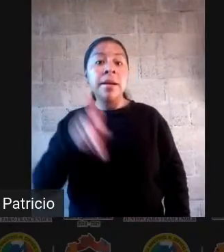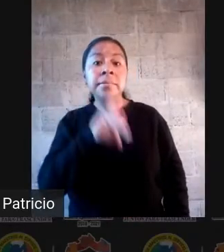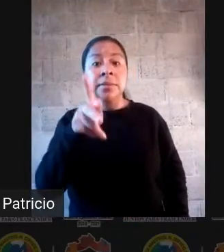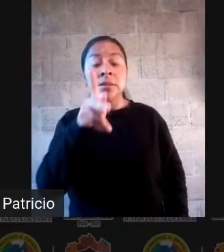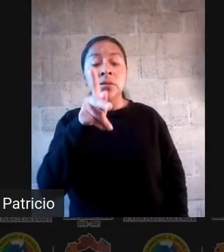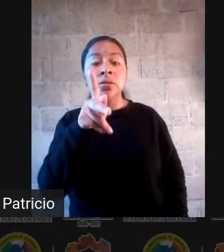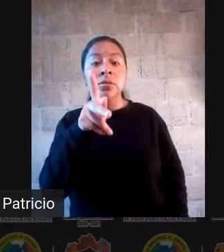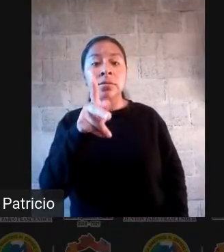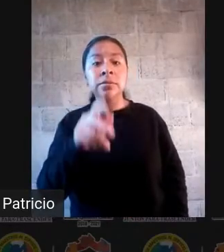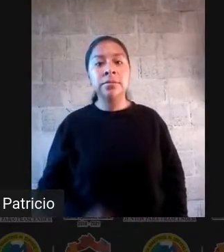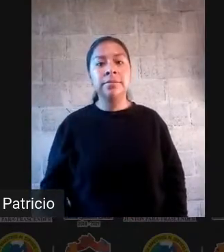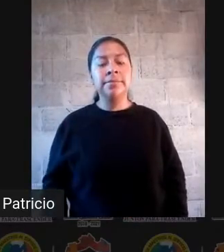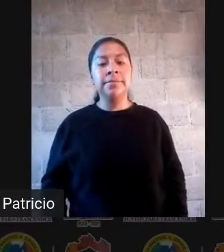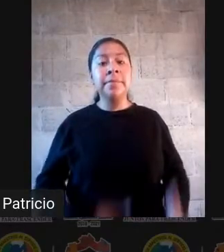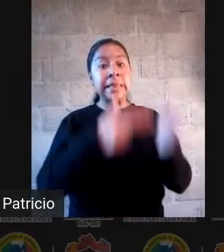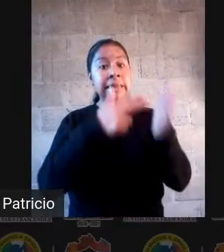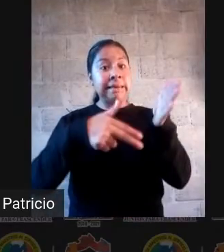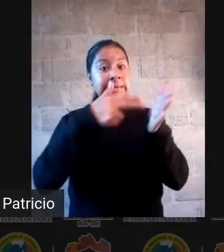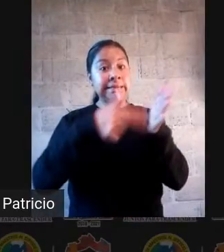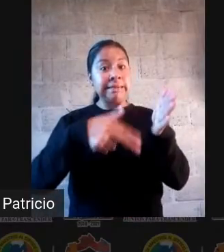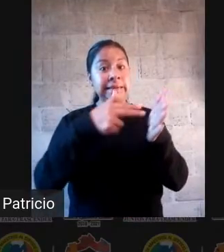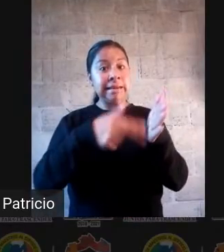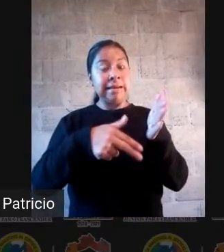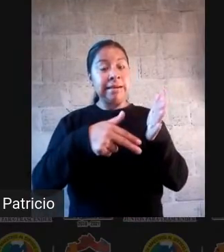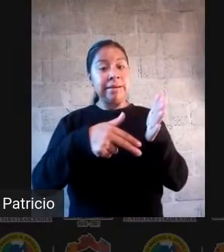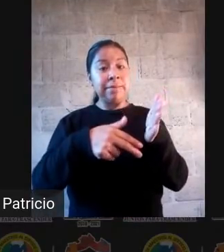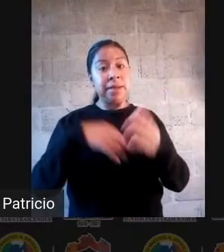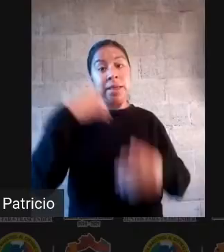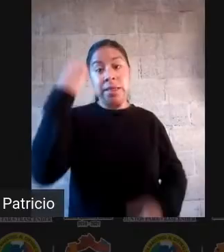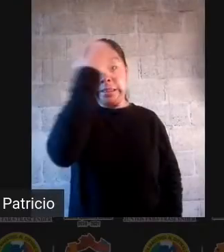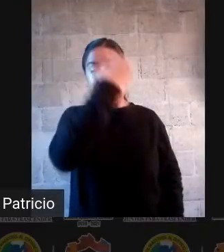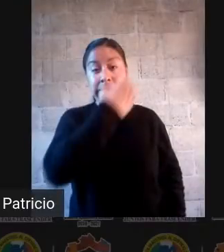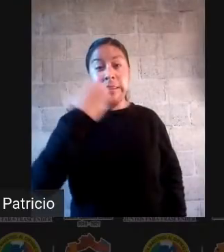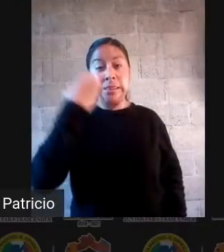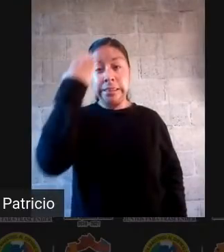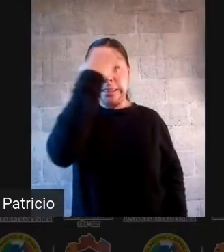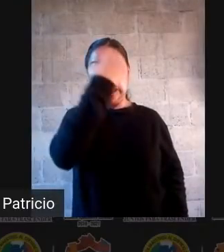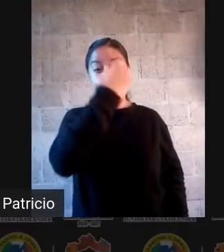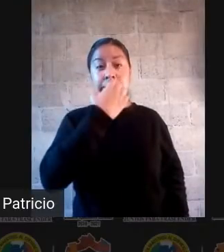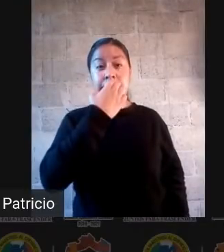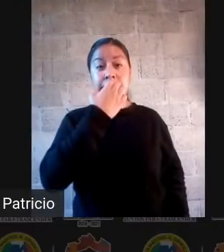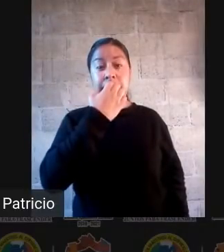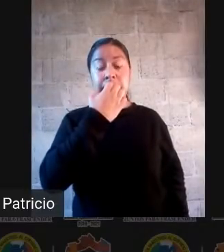de evaluación. Me parece que no estoy compartiendo.